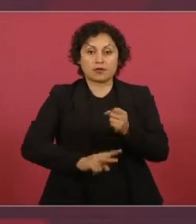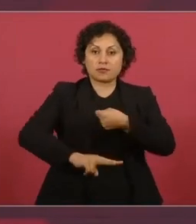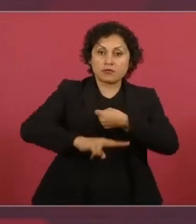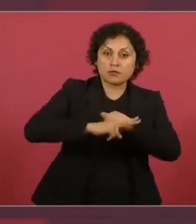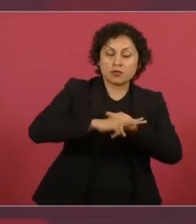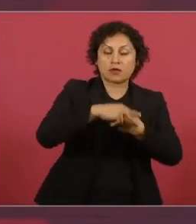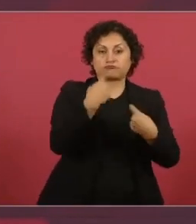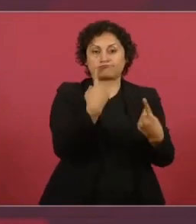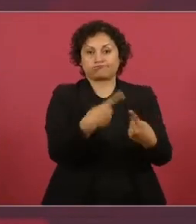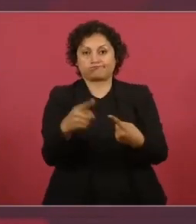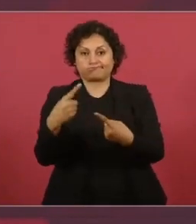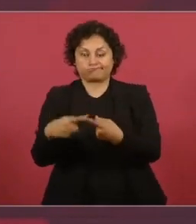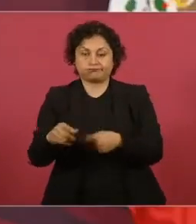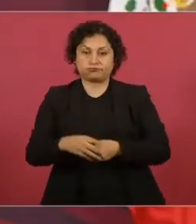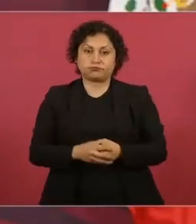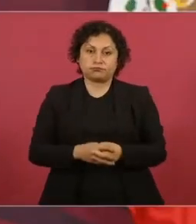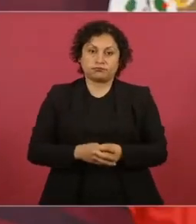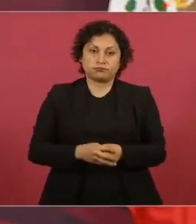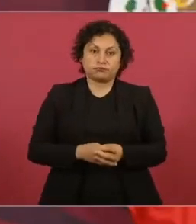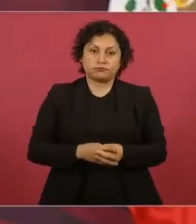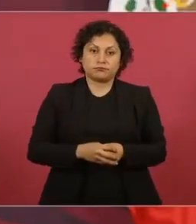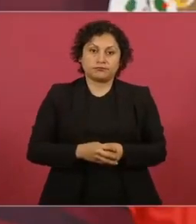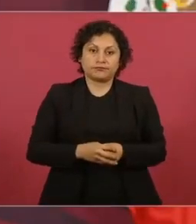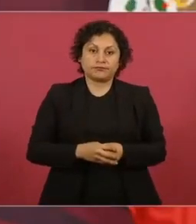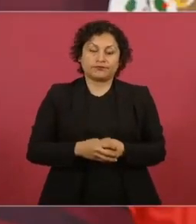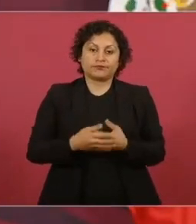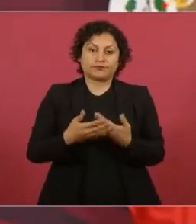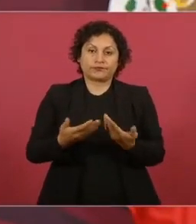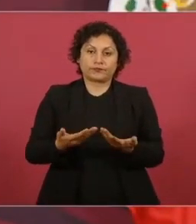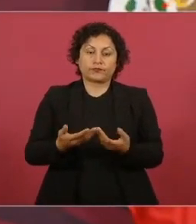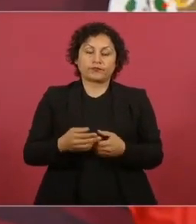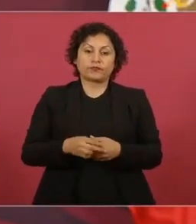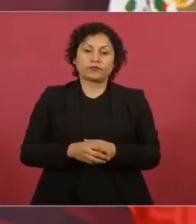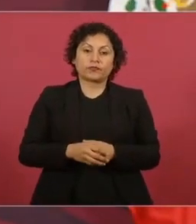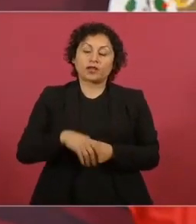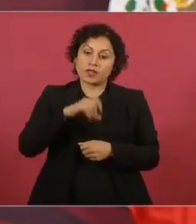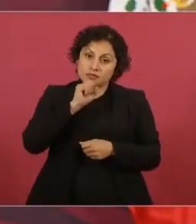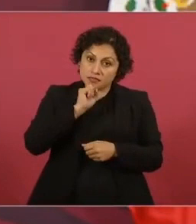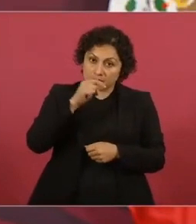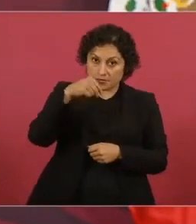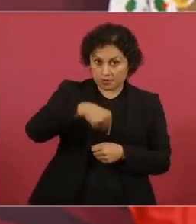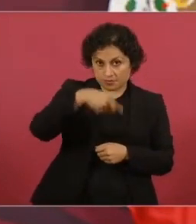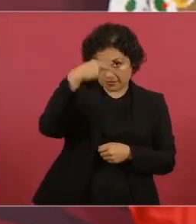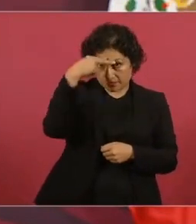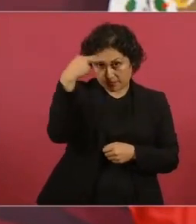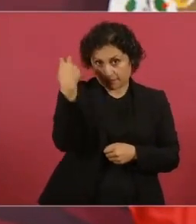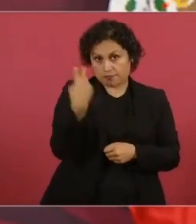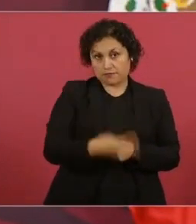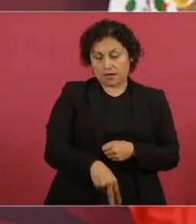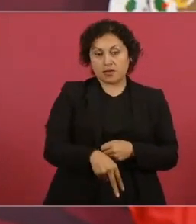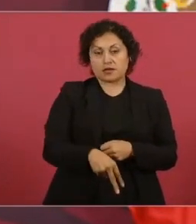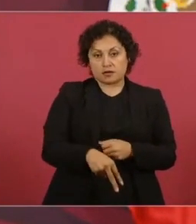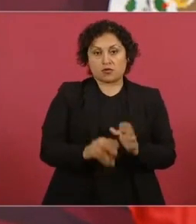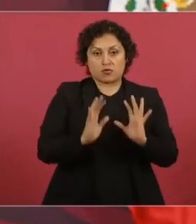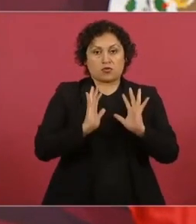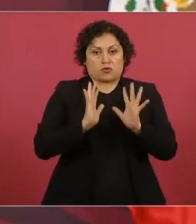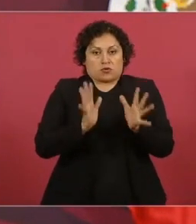Y en el mercado nacional tenemos el compromiso